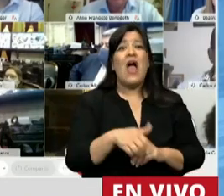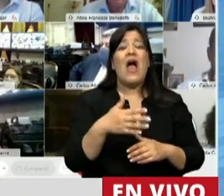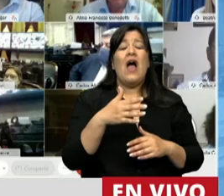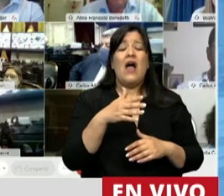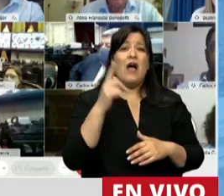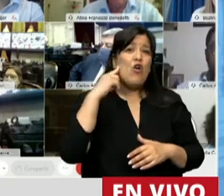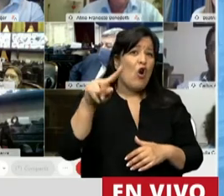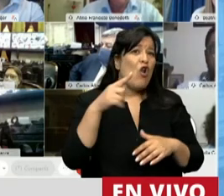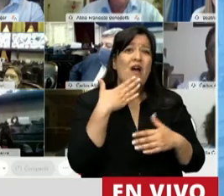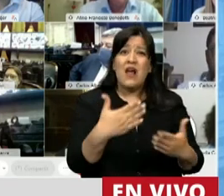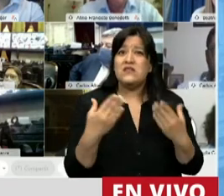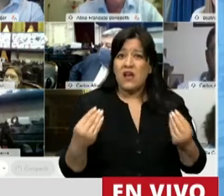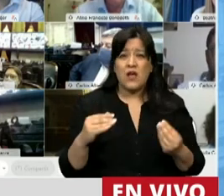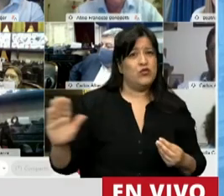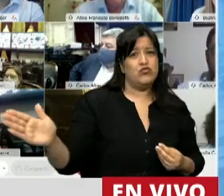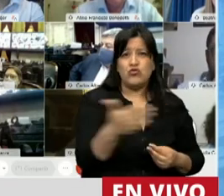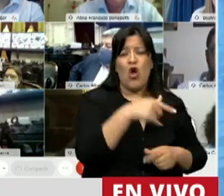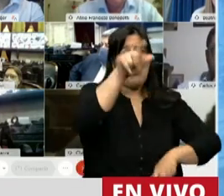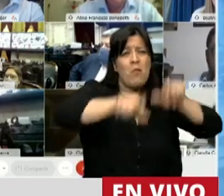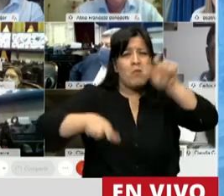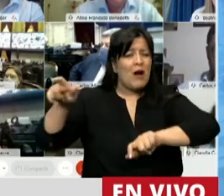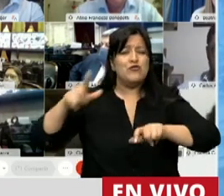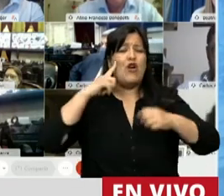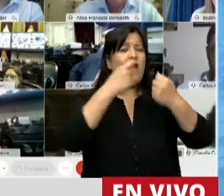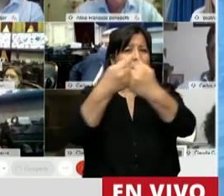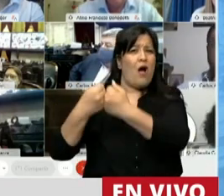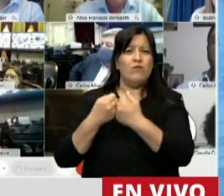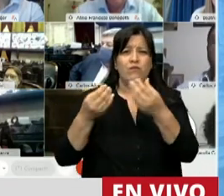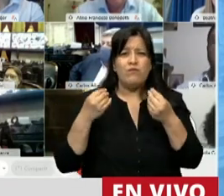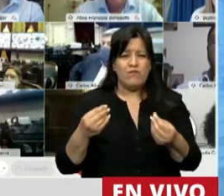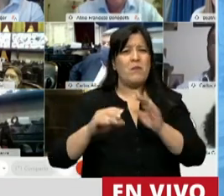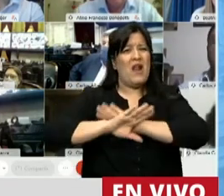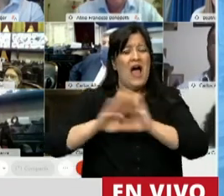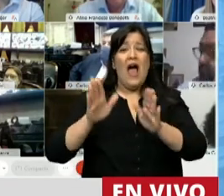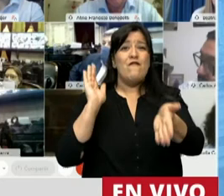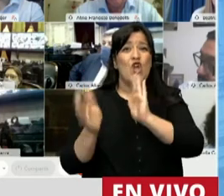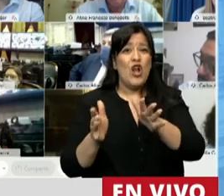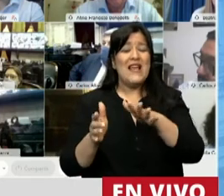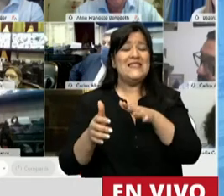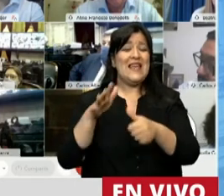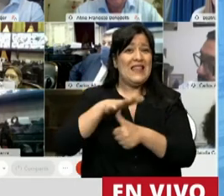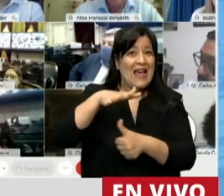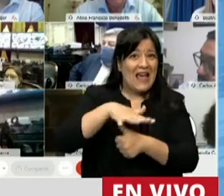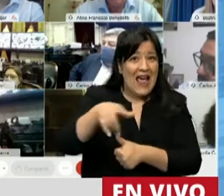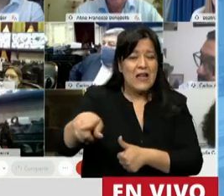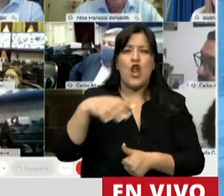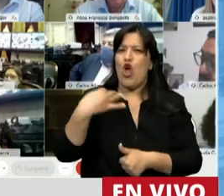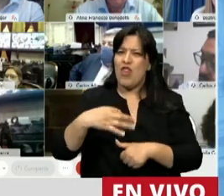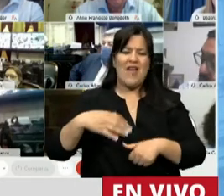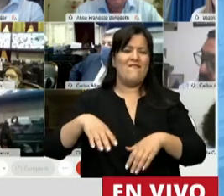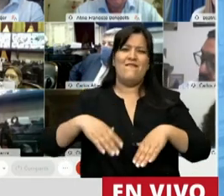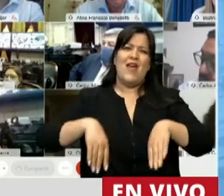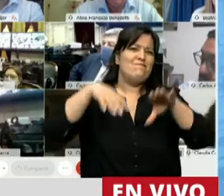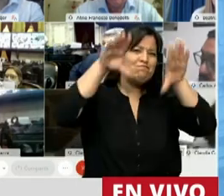compartimos con todos ellos la idea de que la batalla contra la violencia de género debemos darla a todas